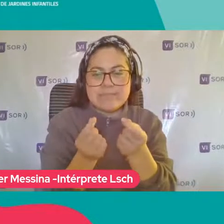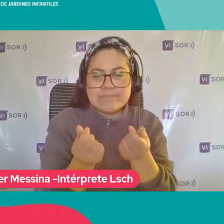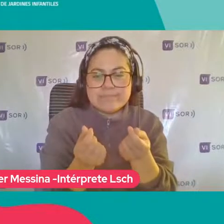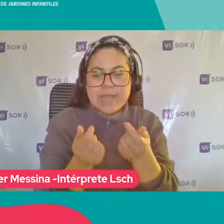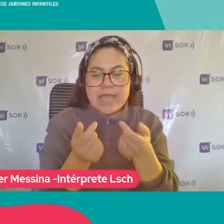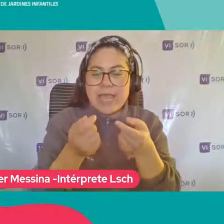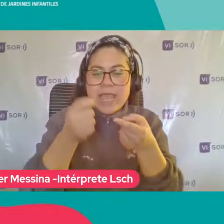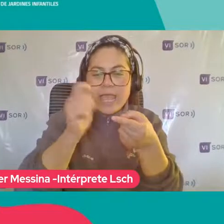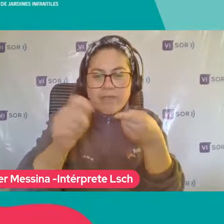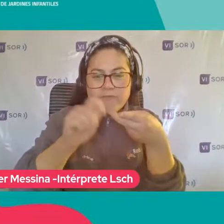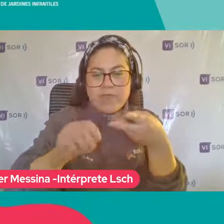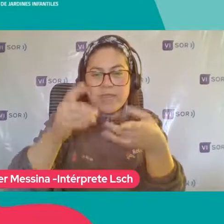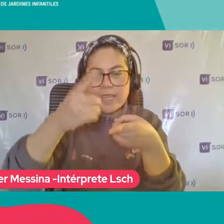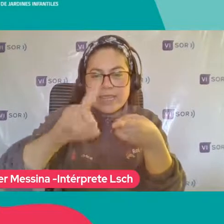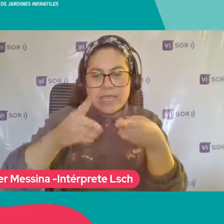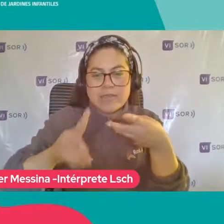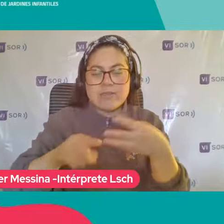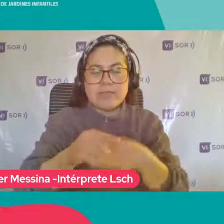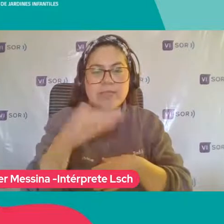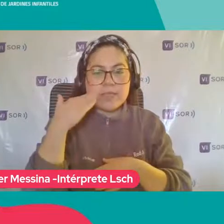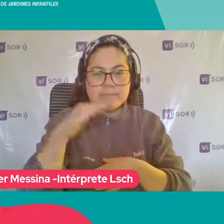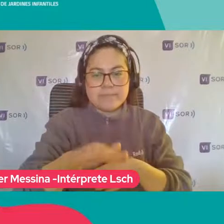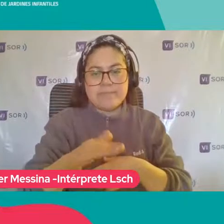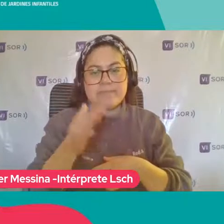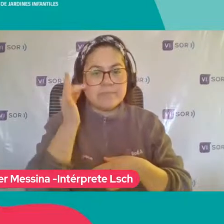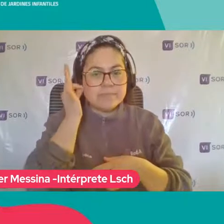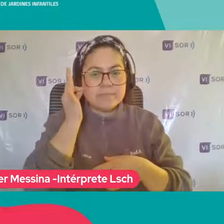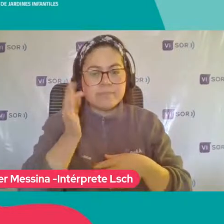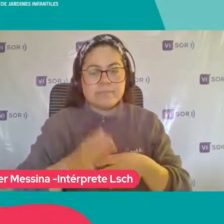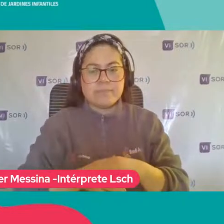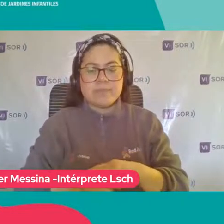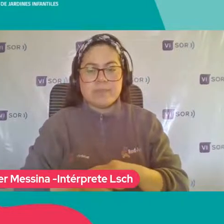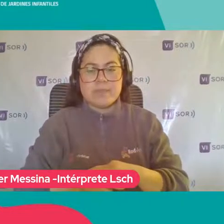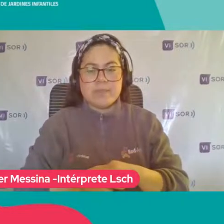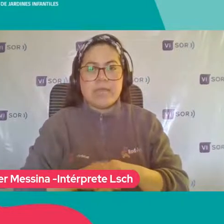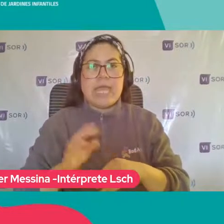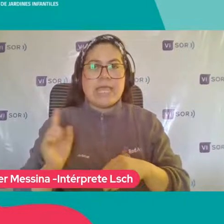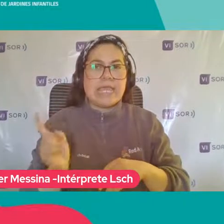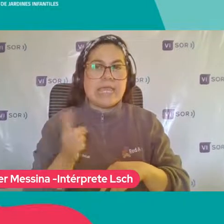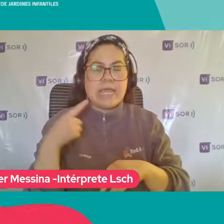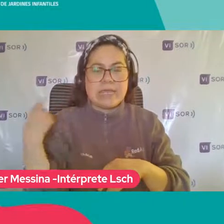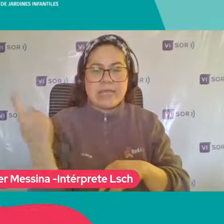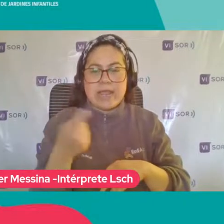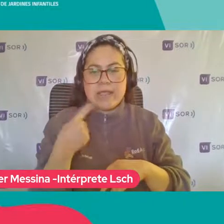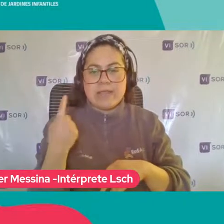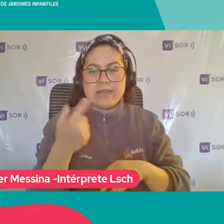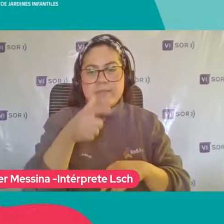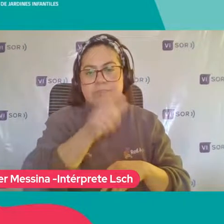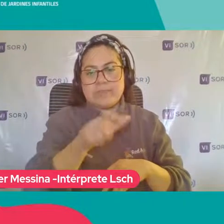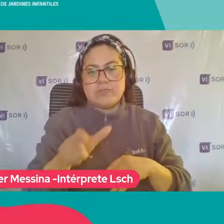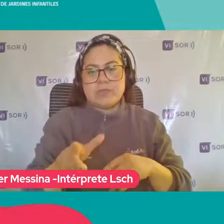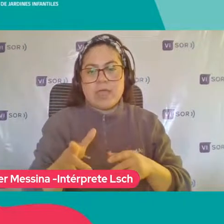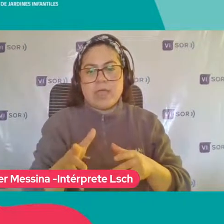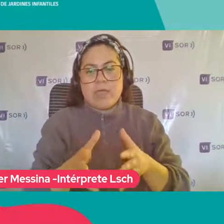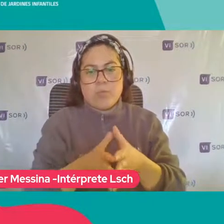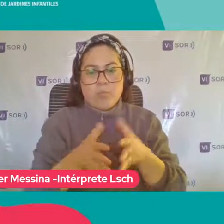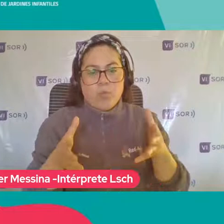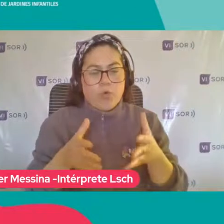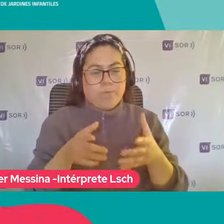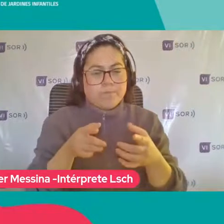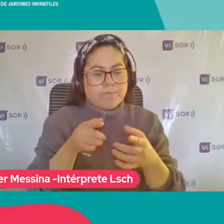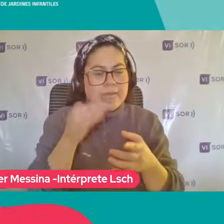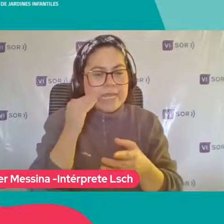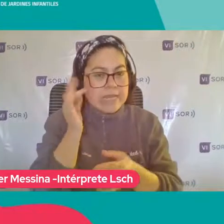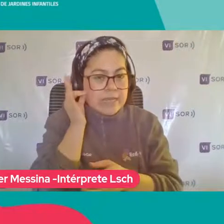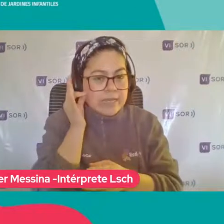Diagnosticar En personas De baja edad En general Son personas Que son muy Detallistas Las niñas